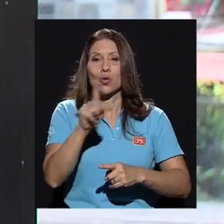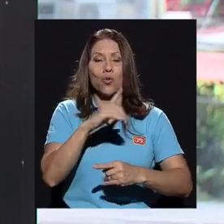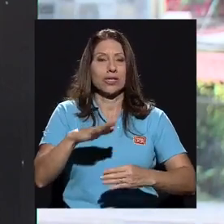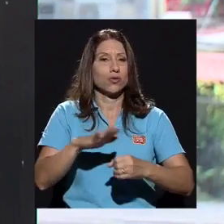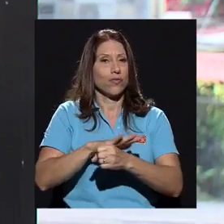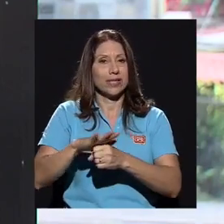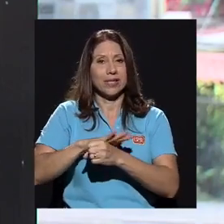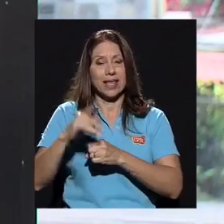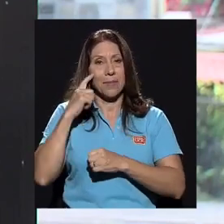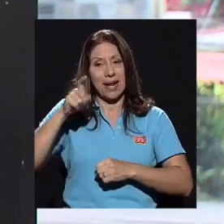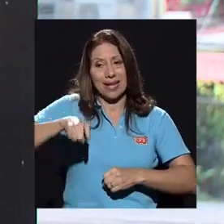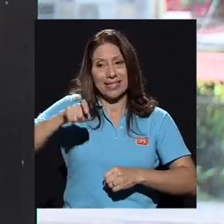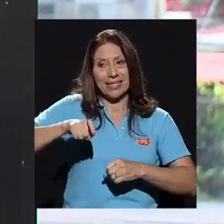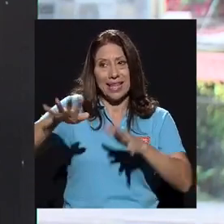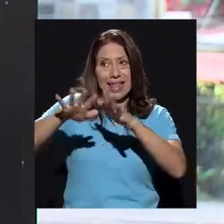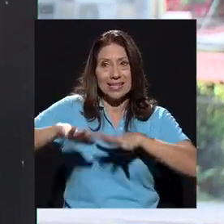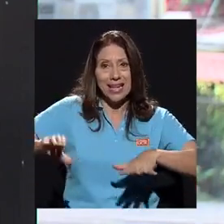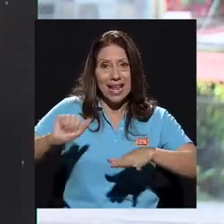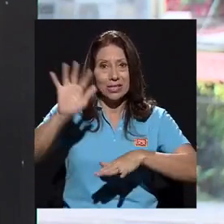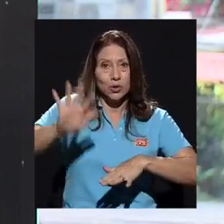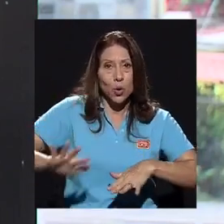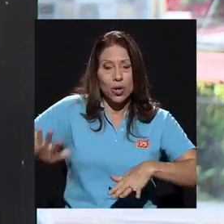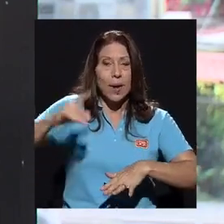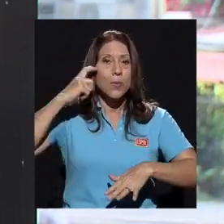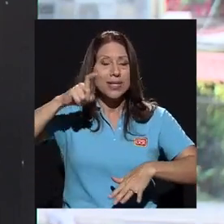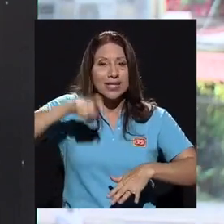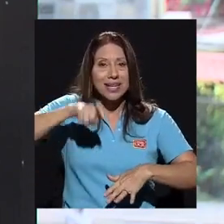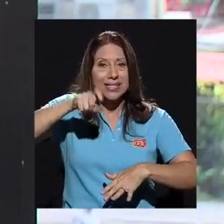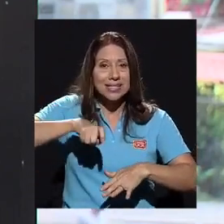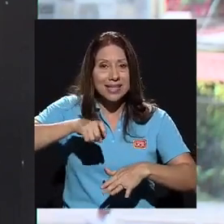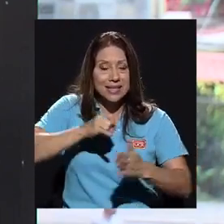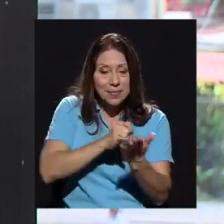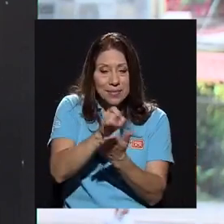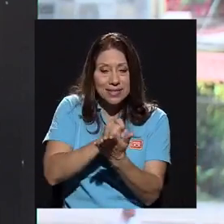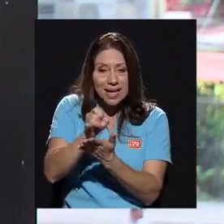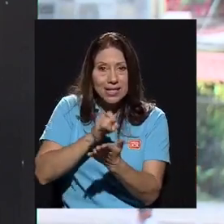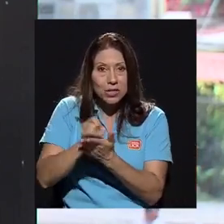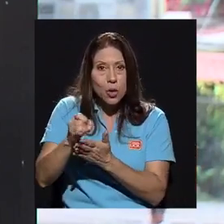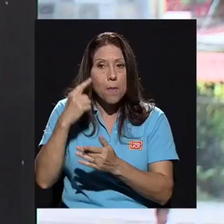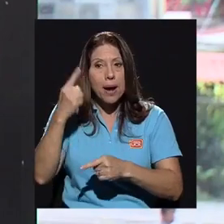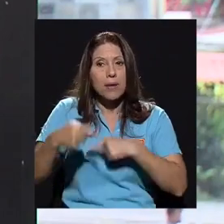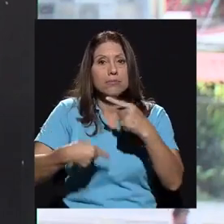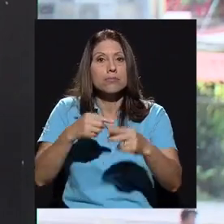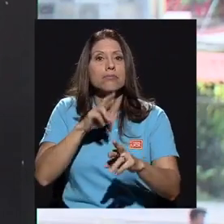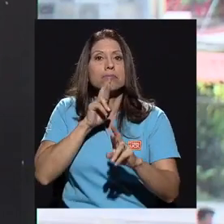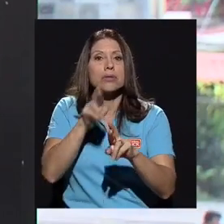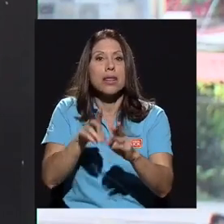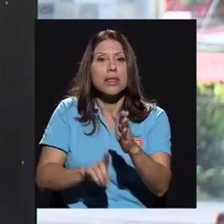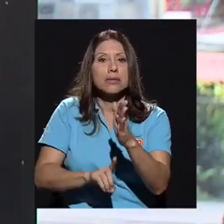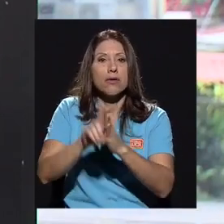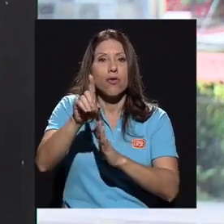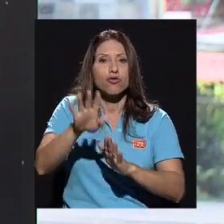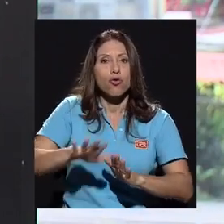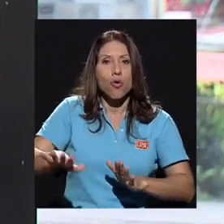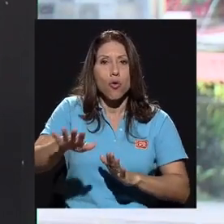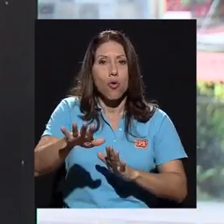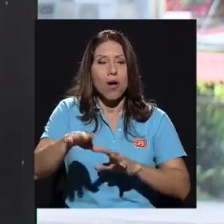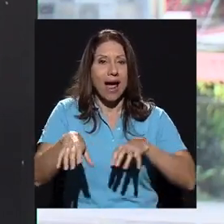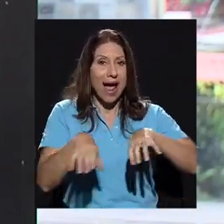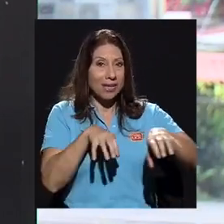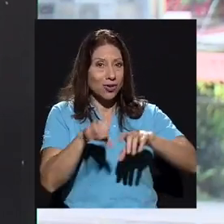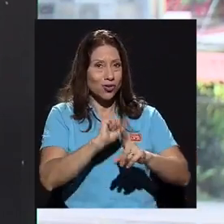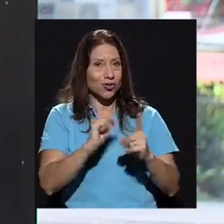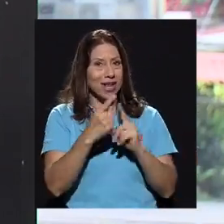de la zona, porque hay que hacer investigación que repercuta en desarrollo de la zona. La acción social es un